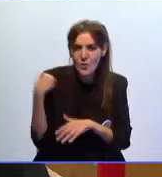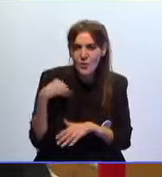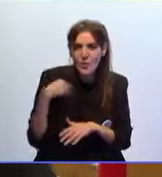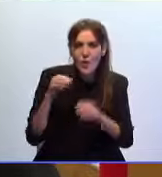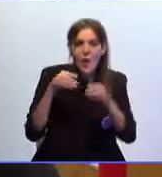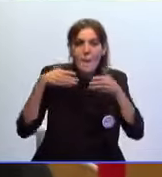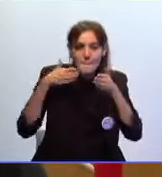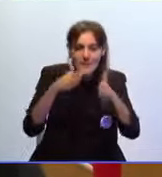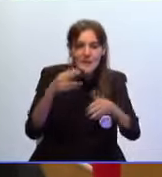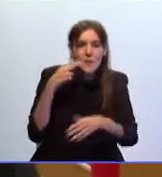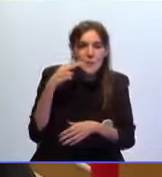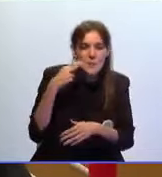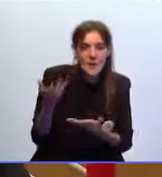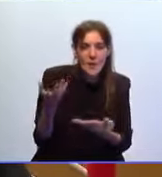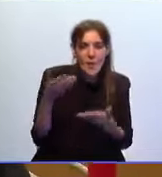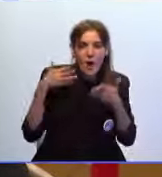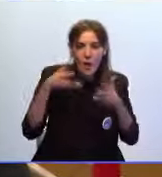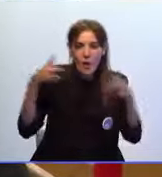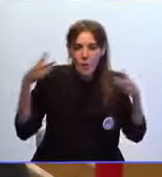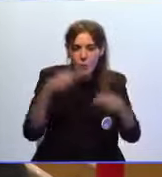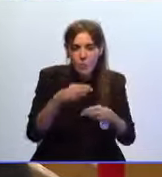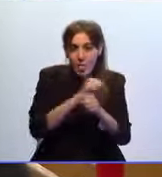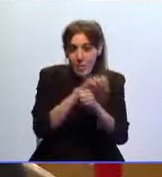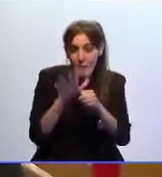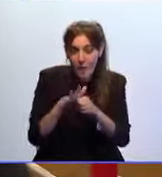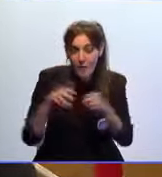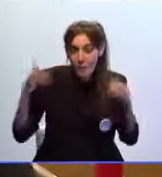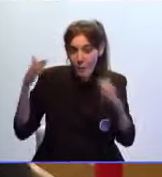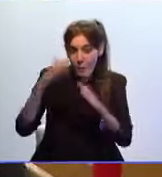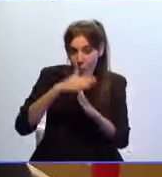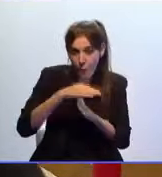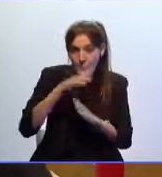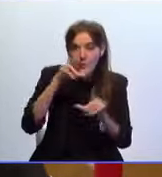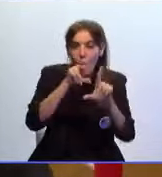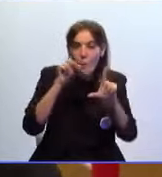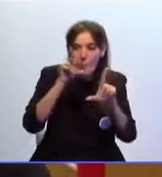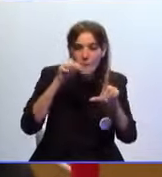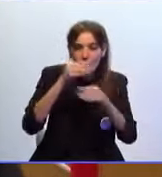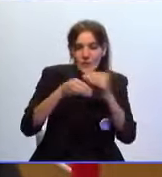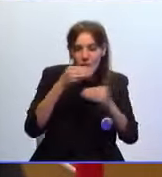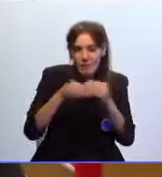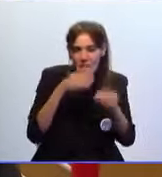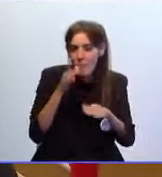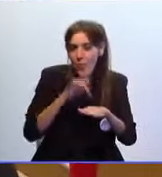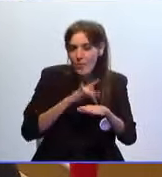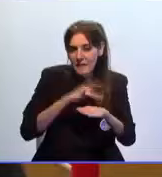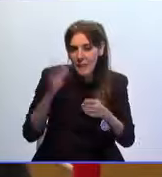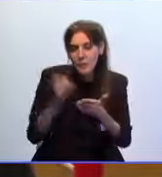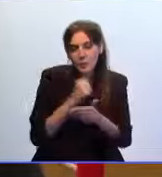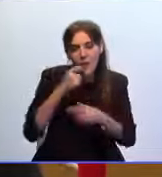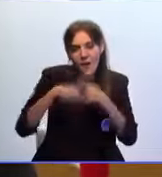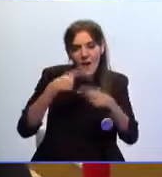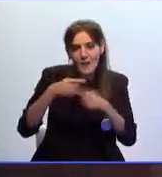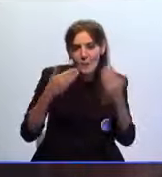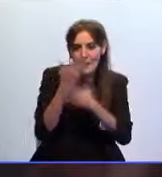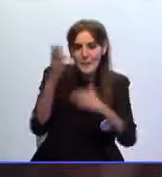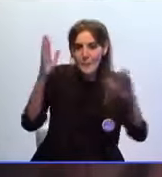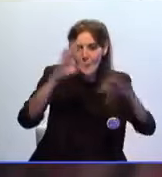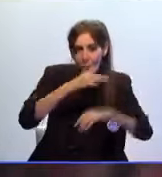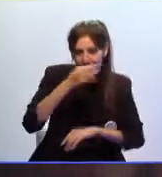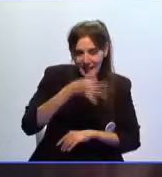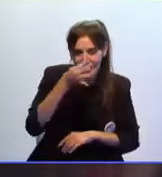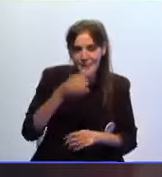del terror el único año que se cortó fue el año de la pandemia que lo hicimos hicimos un vídeo digital pero lo hacemos todos los años por la mañana y por la tarde